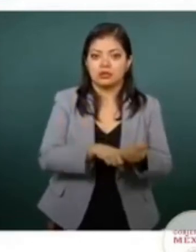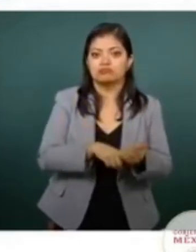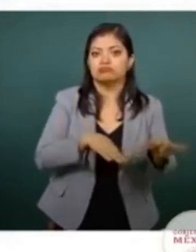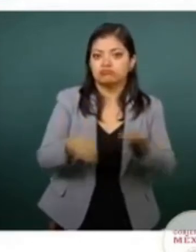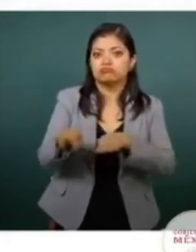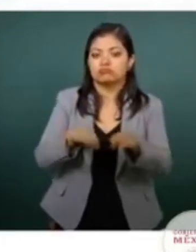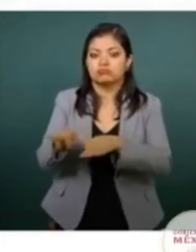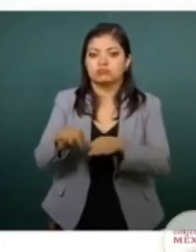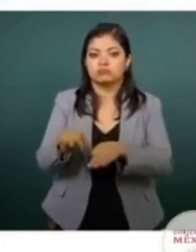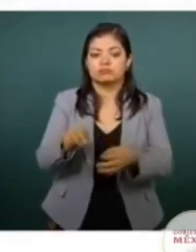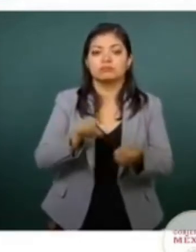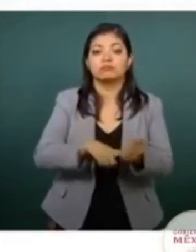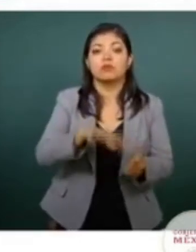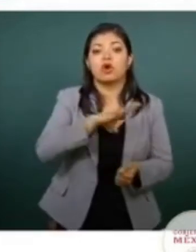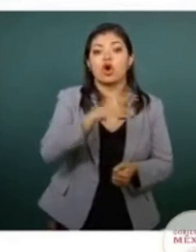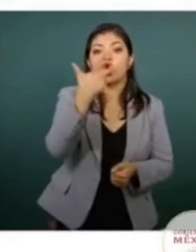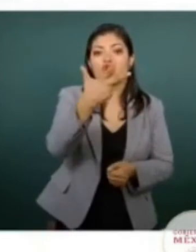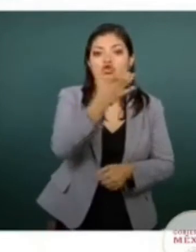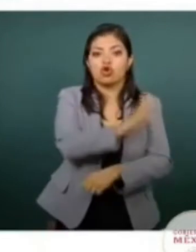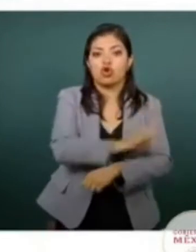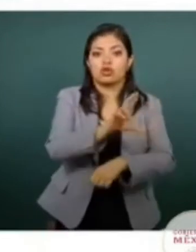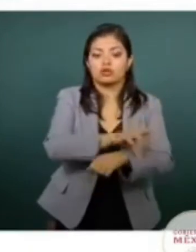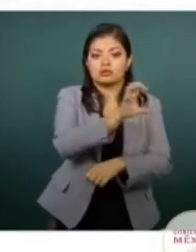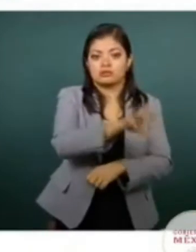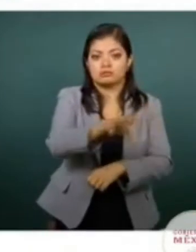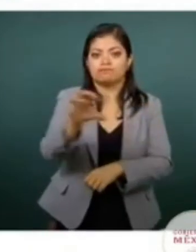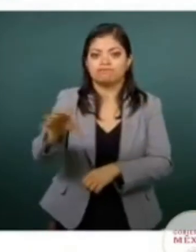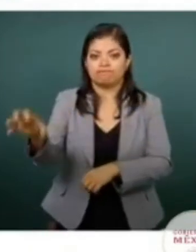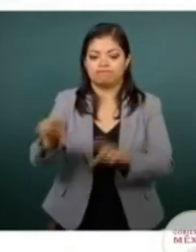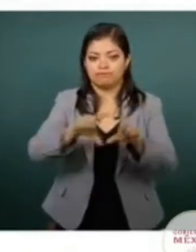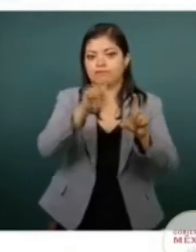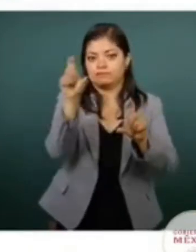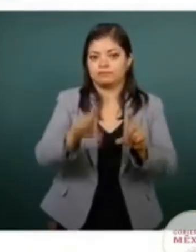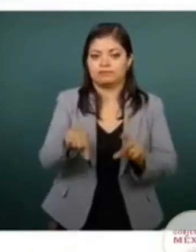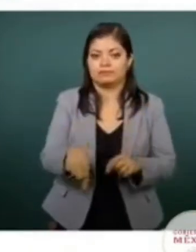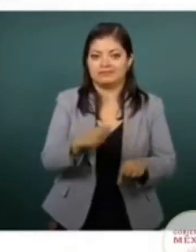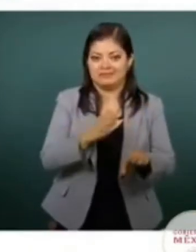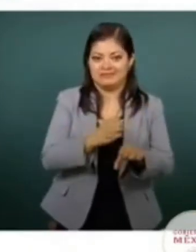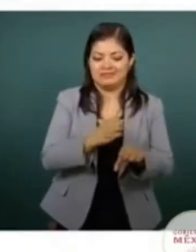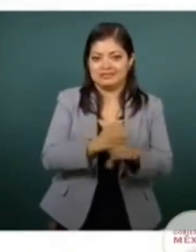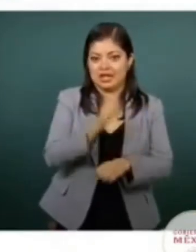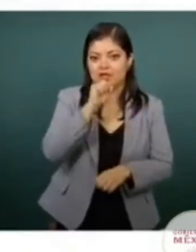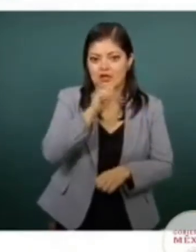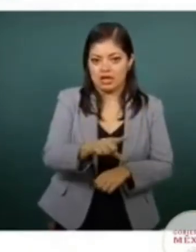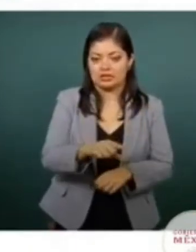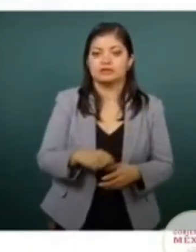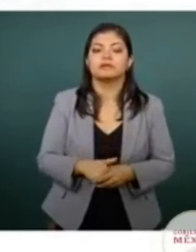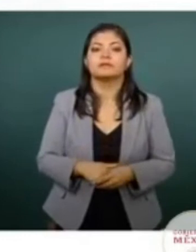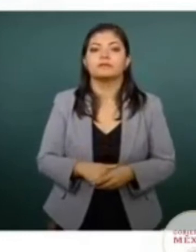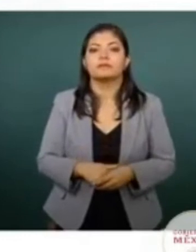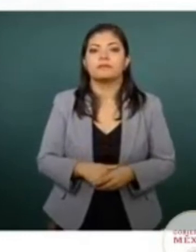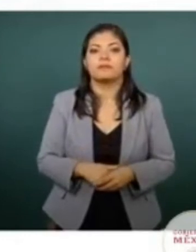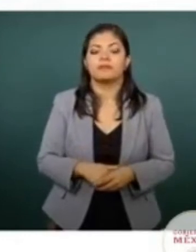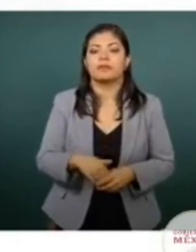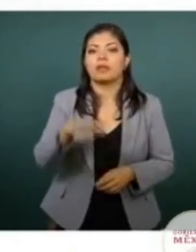las ocho coordinaciones de la Guardia Nacional en las que se divide Jalisco. En estas ocho